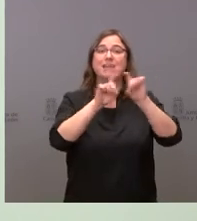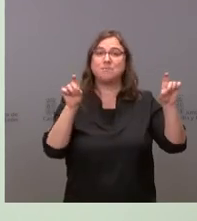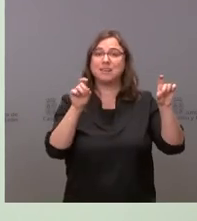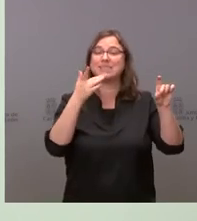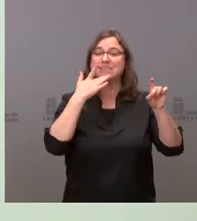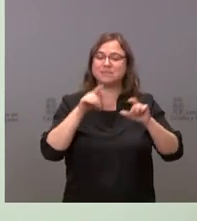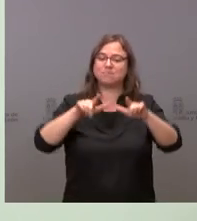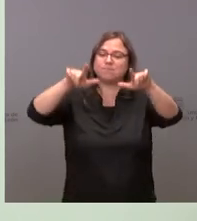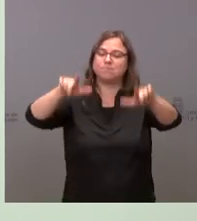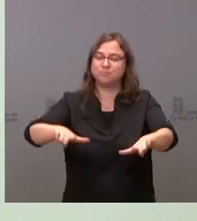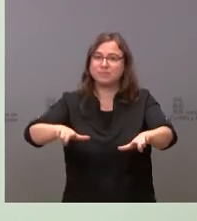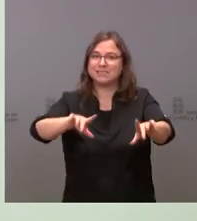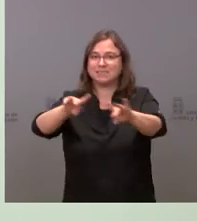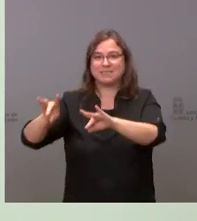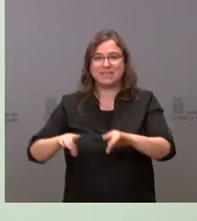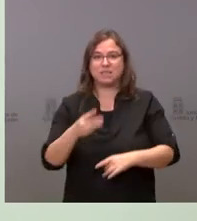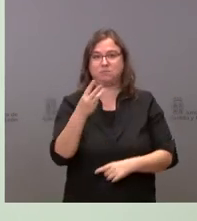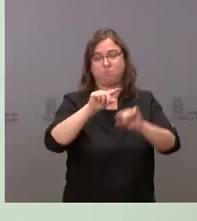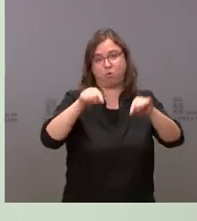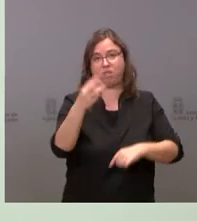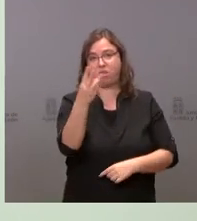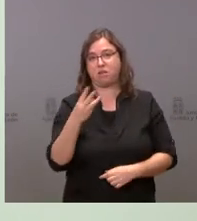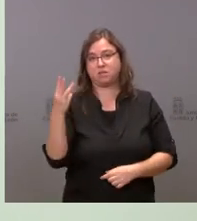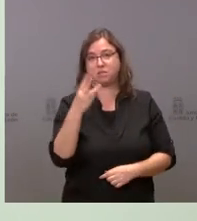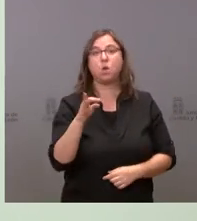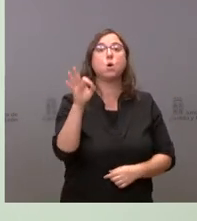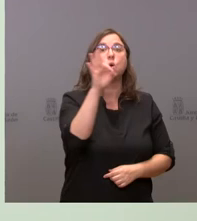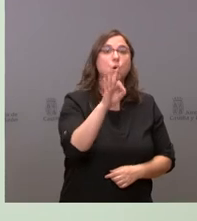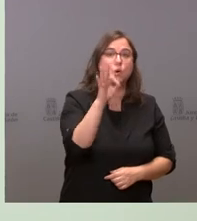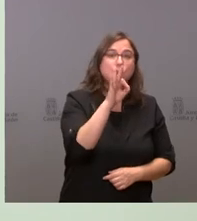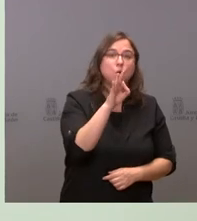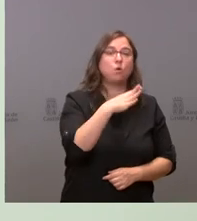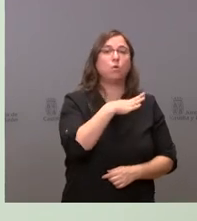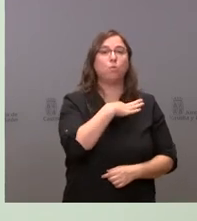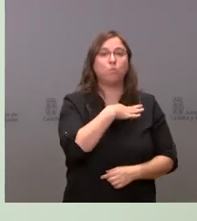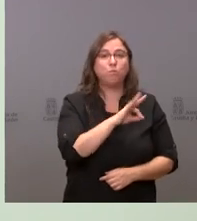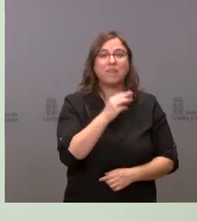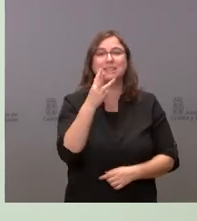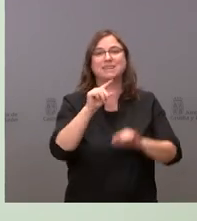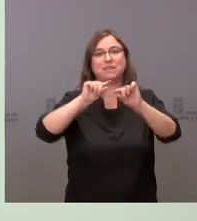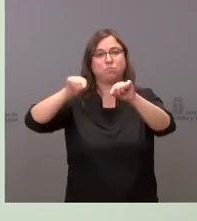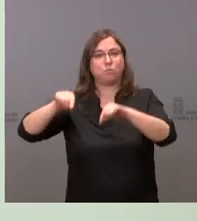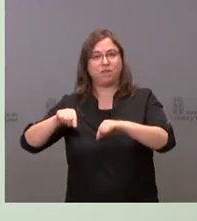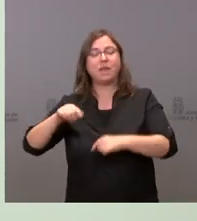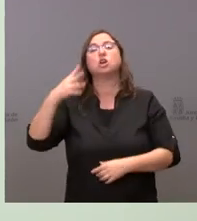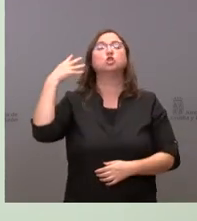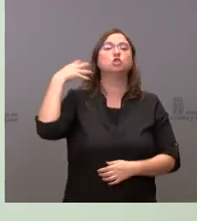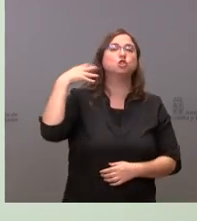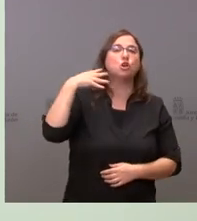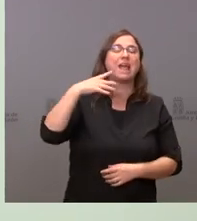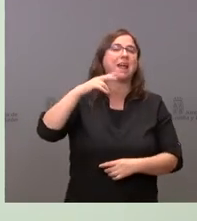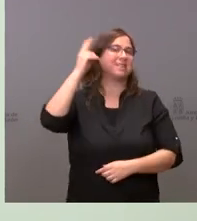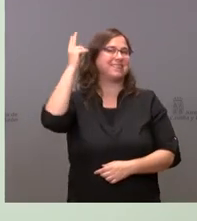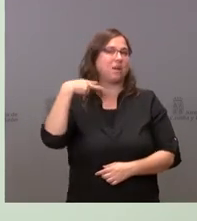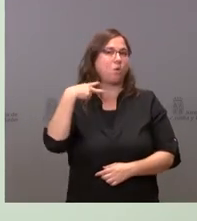estén ya instaladas en estas tres provincias o que puedan instalarse en estas tres provincias Soria Teruel